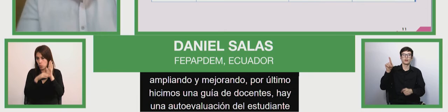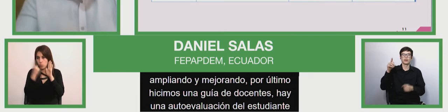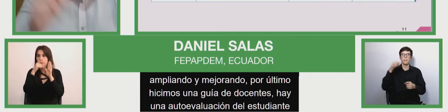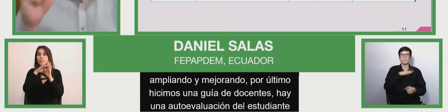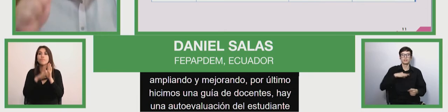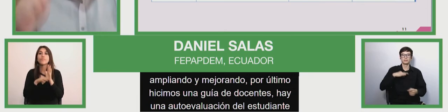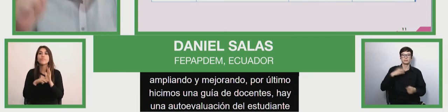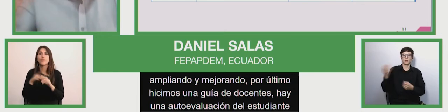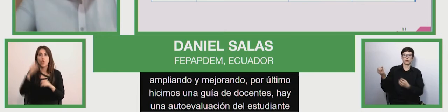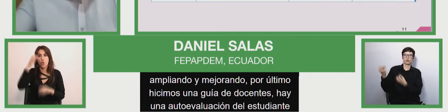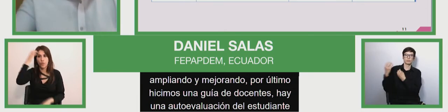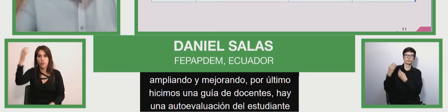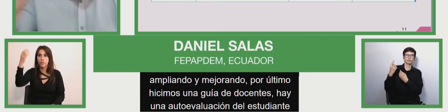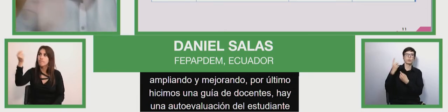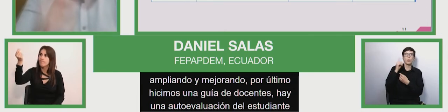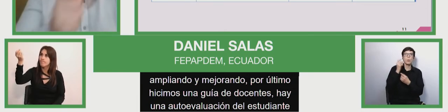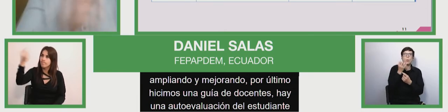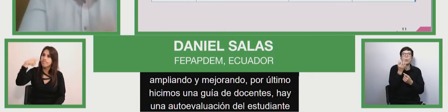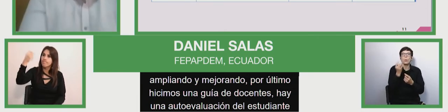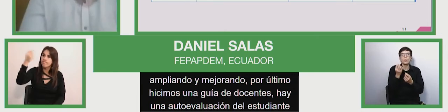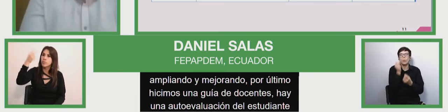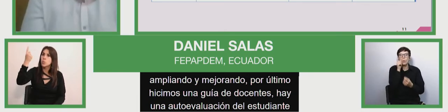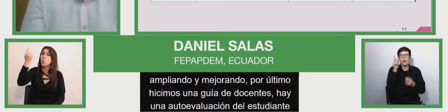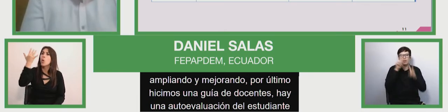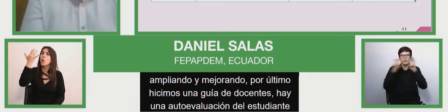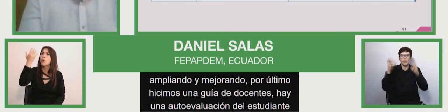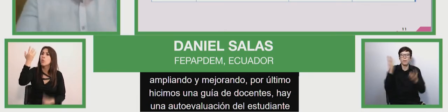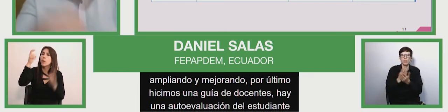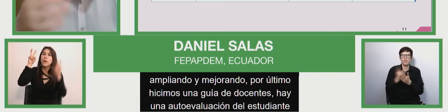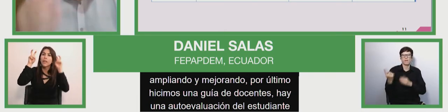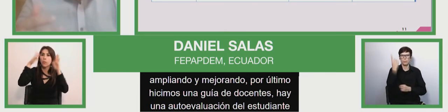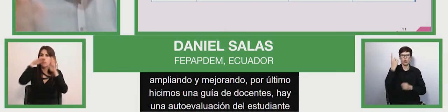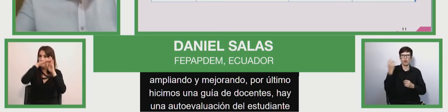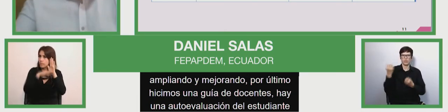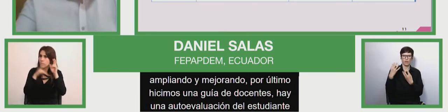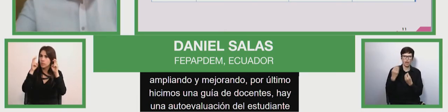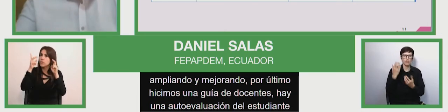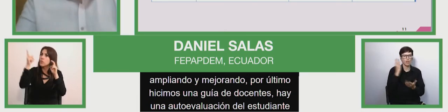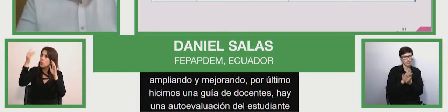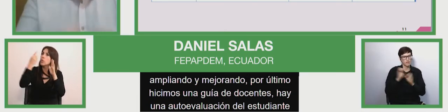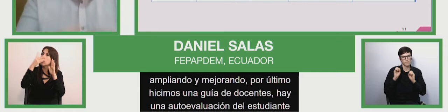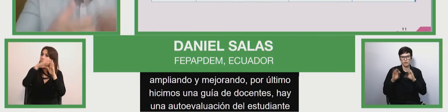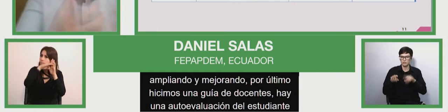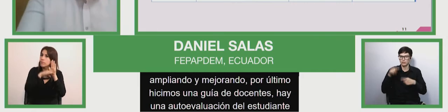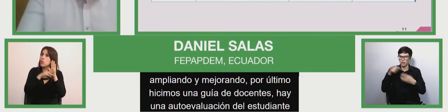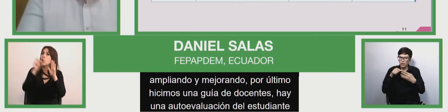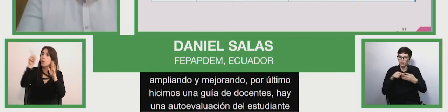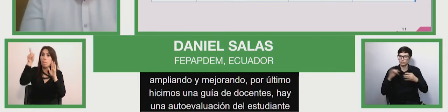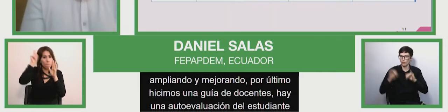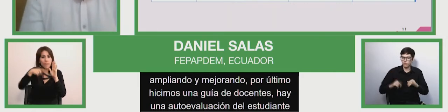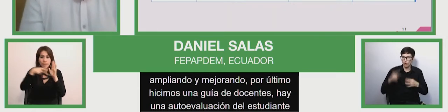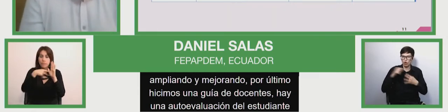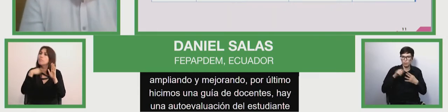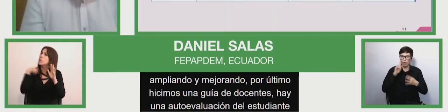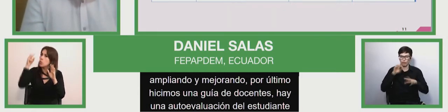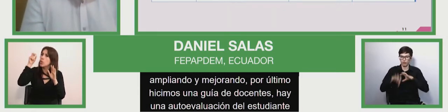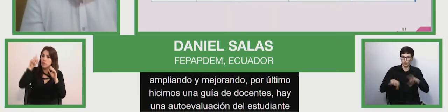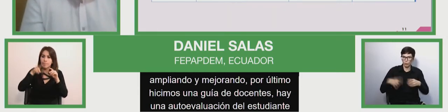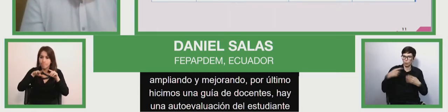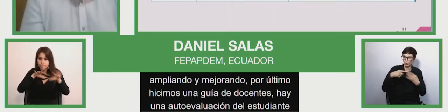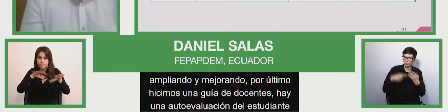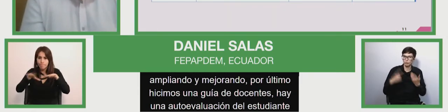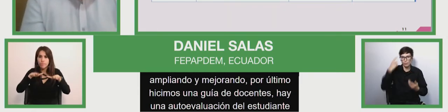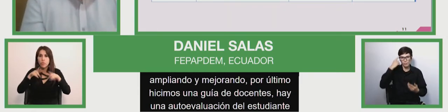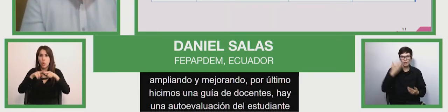estos contenidos son prioritarios de la persona con discapacidad intelectual hay que trabajarlos de esta manera tienes estos recursos pero también al mismo